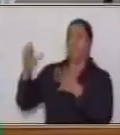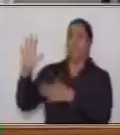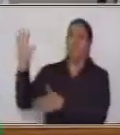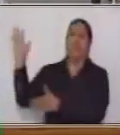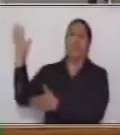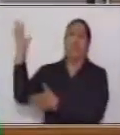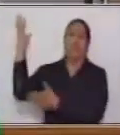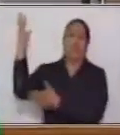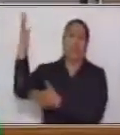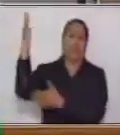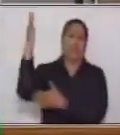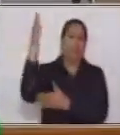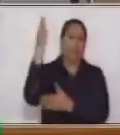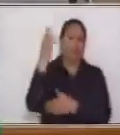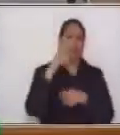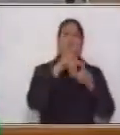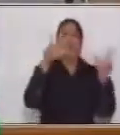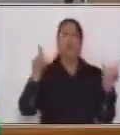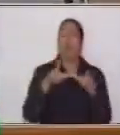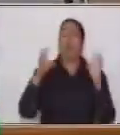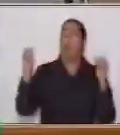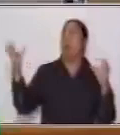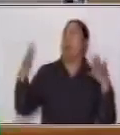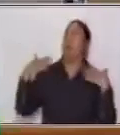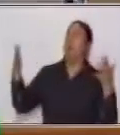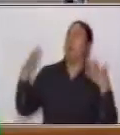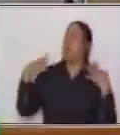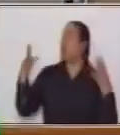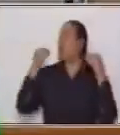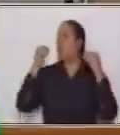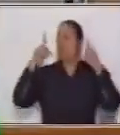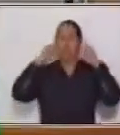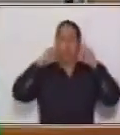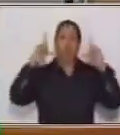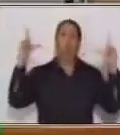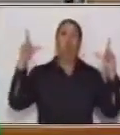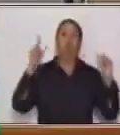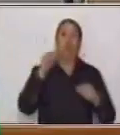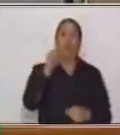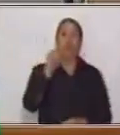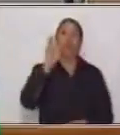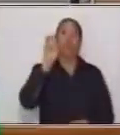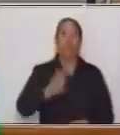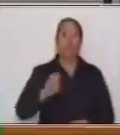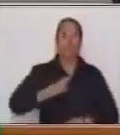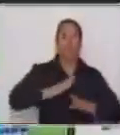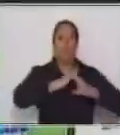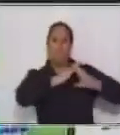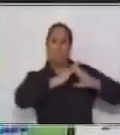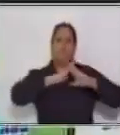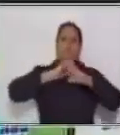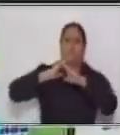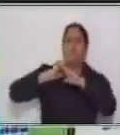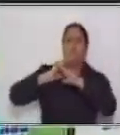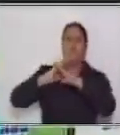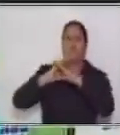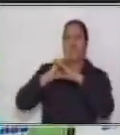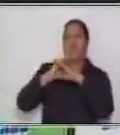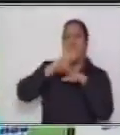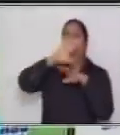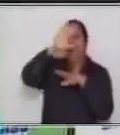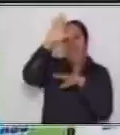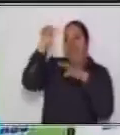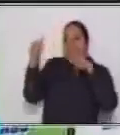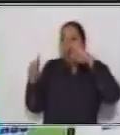donde hay mucho calor, mucho sol, necesitas de protegerte bajo la sombra de